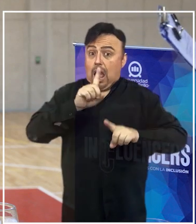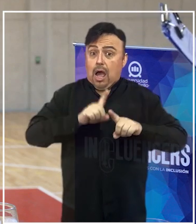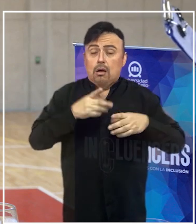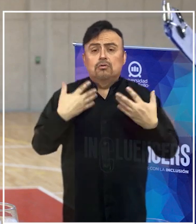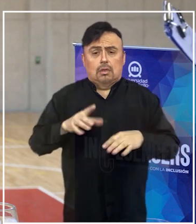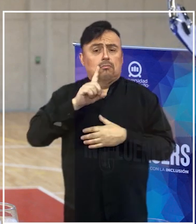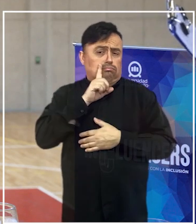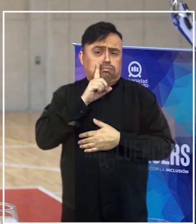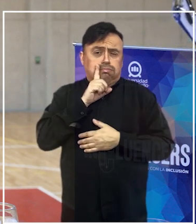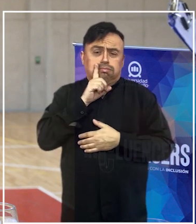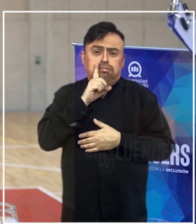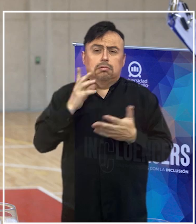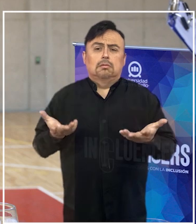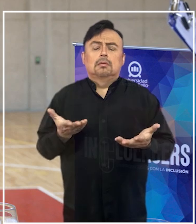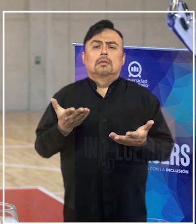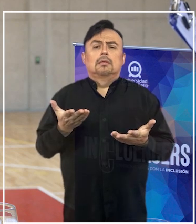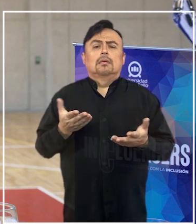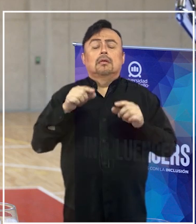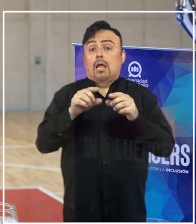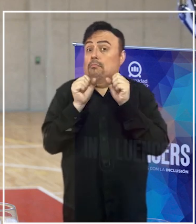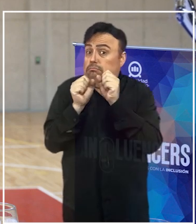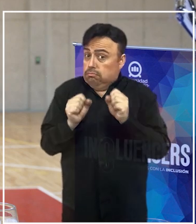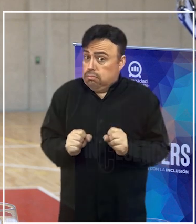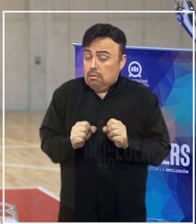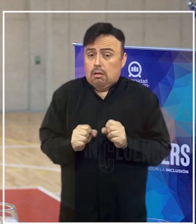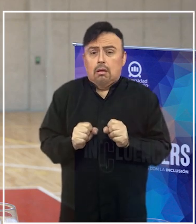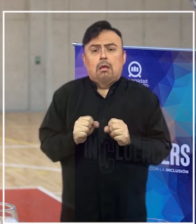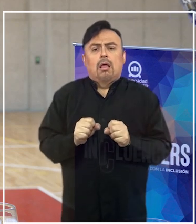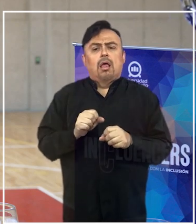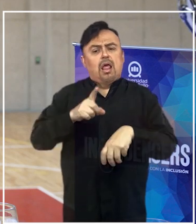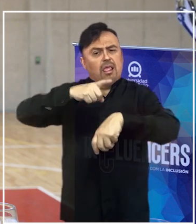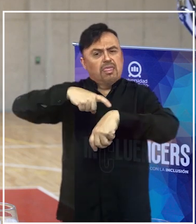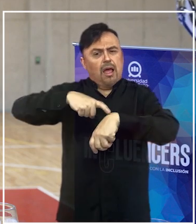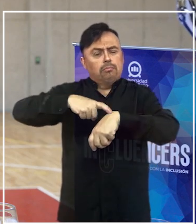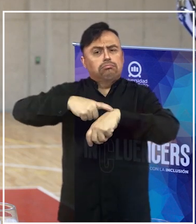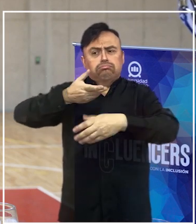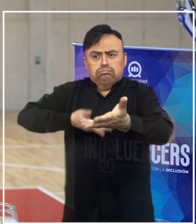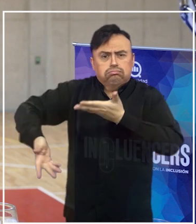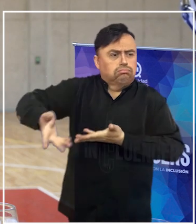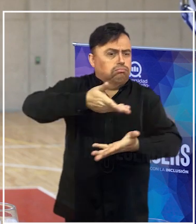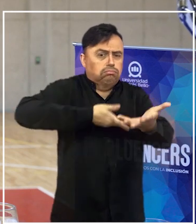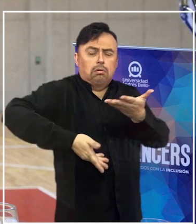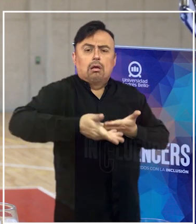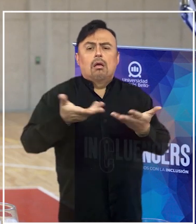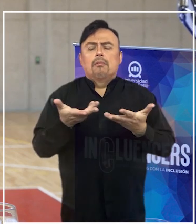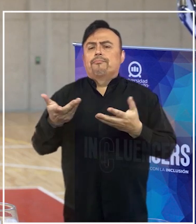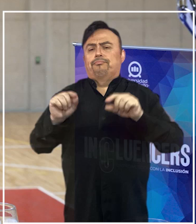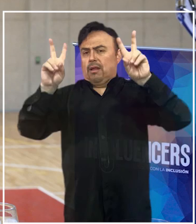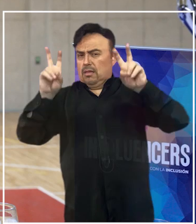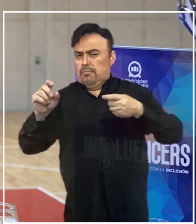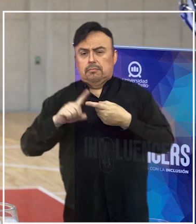también la posibilidad de ir en este tiempo interactuando respecto de